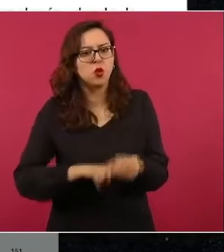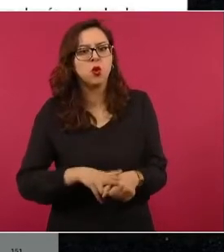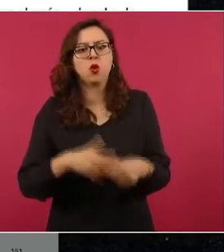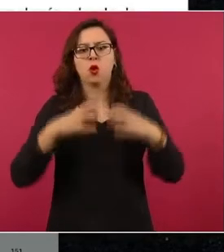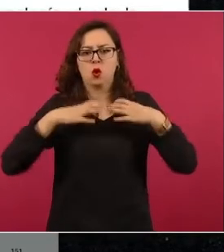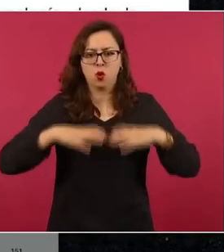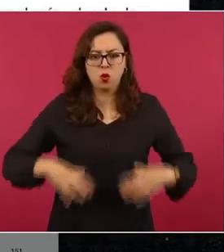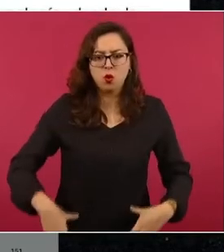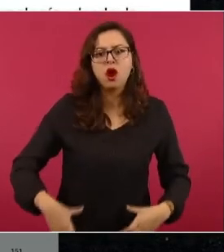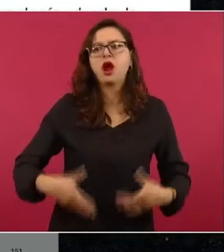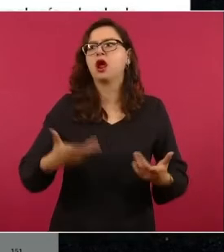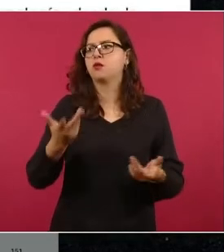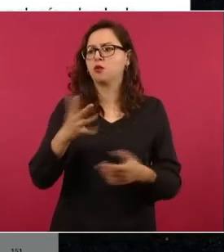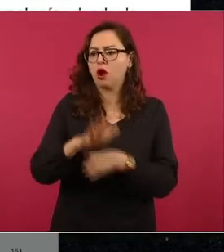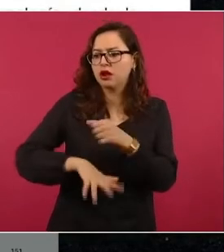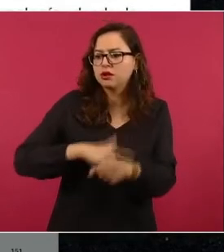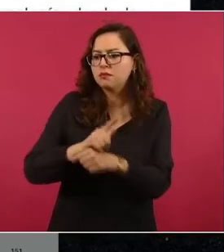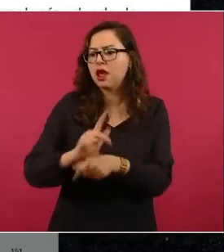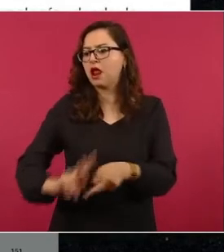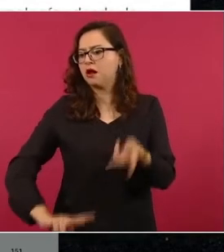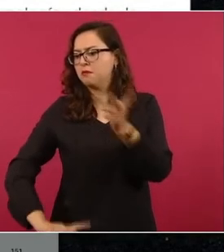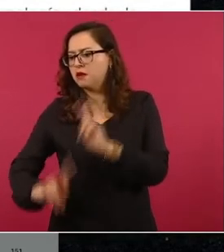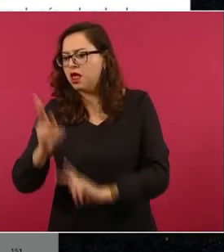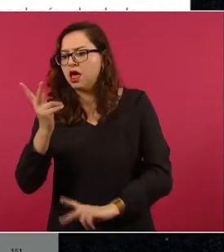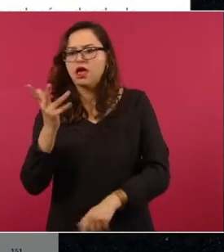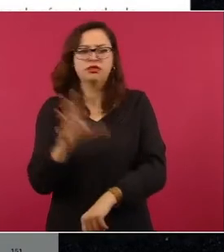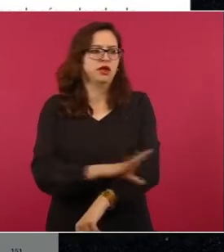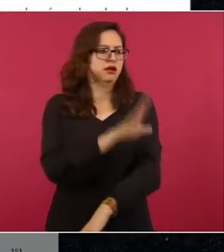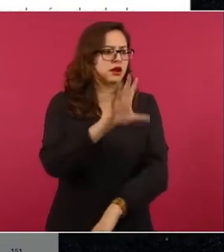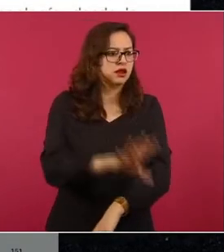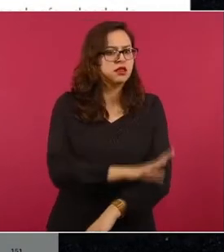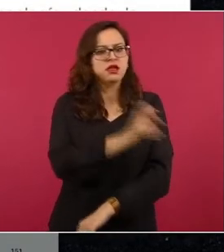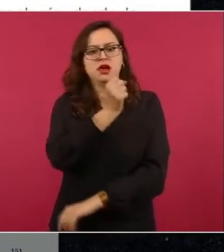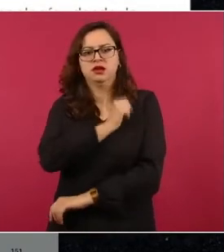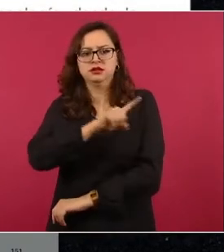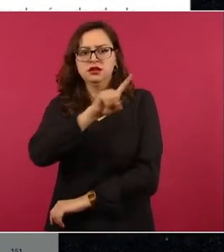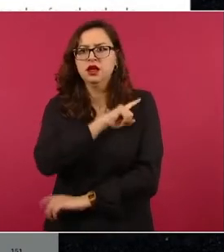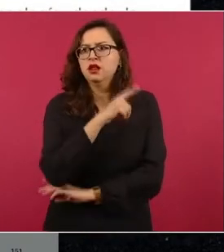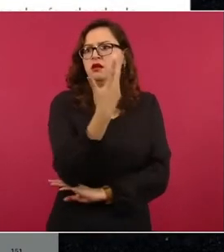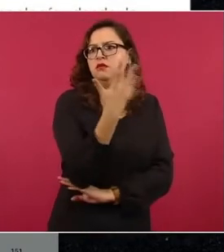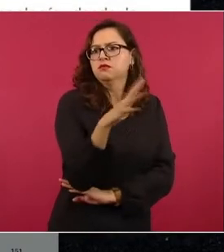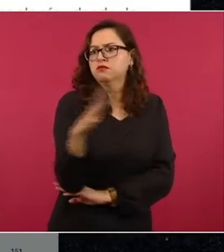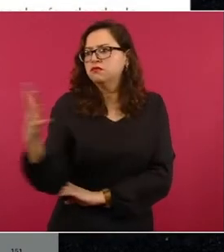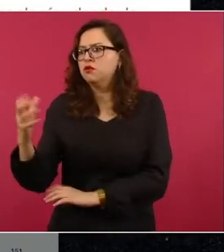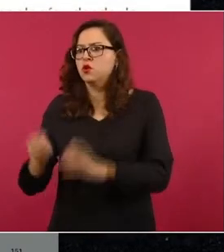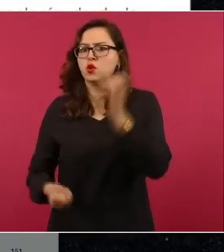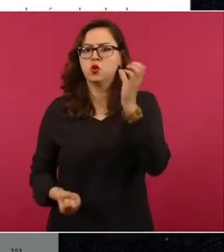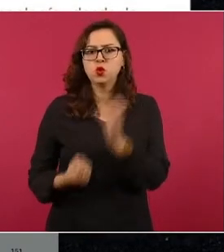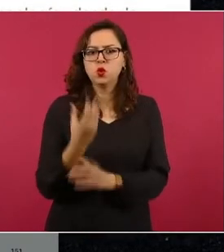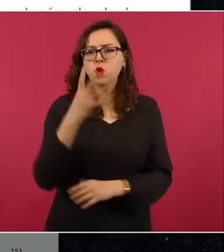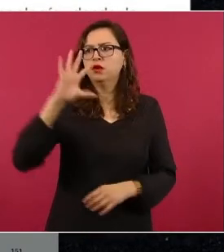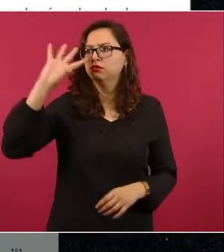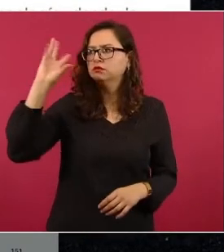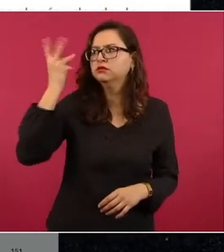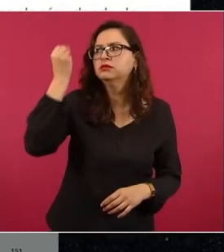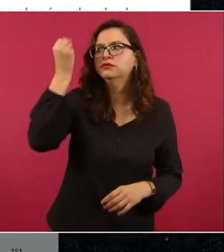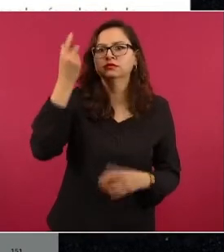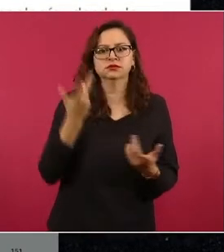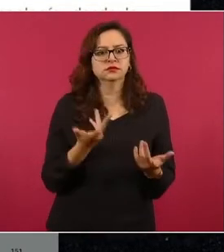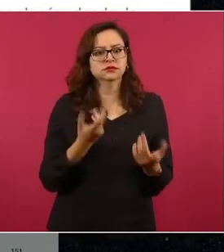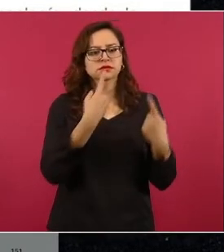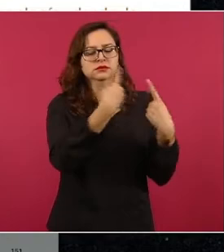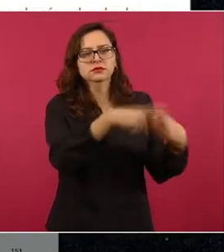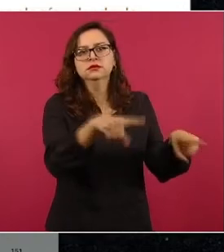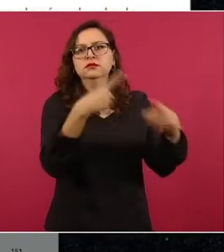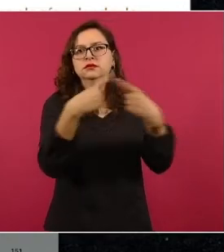como cuerpo humano, seres vivos, materia, energía, salud, medio ambiente y tecnología desde la perspectiva de diversos